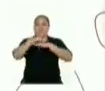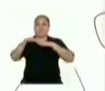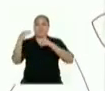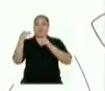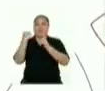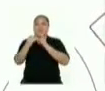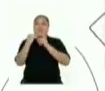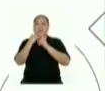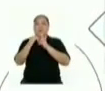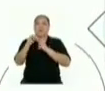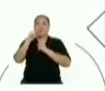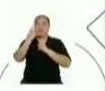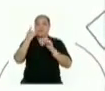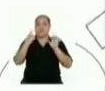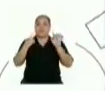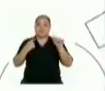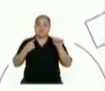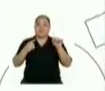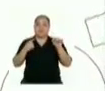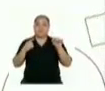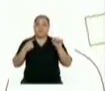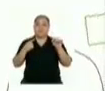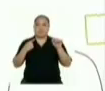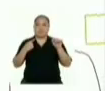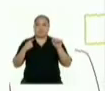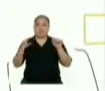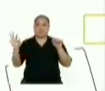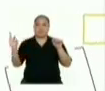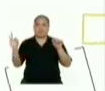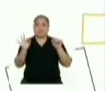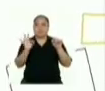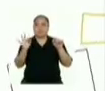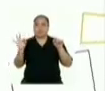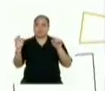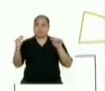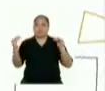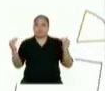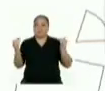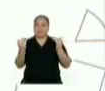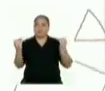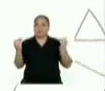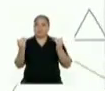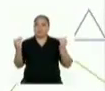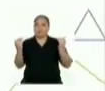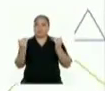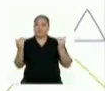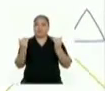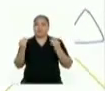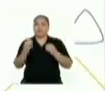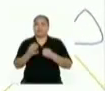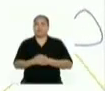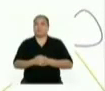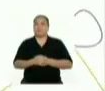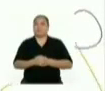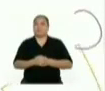medio del primer doblez del lado derecho y plegamos los dos triángulos rectángulos congruentes.